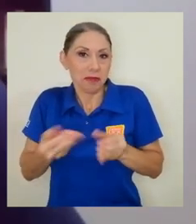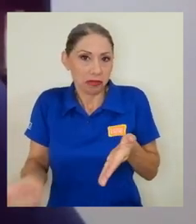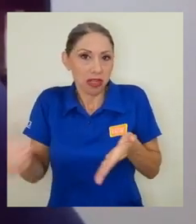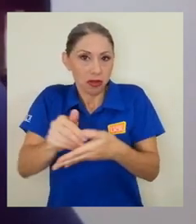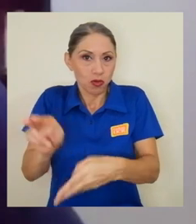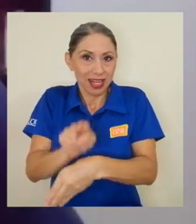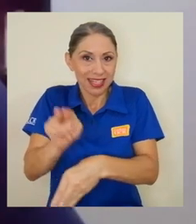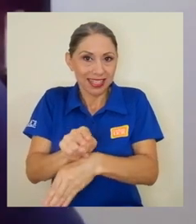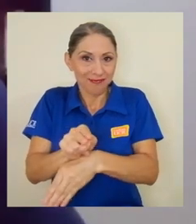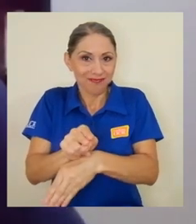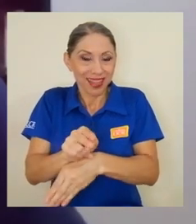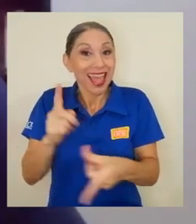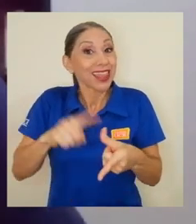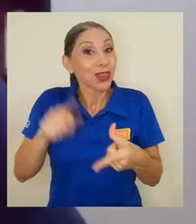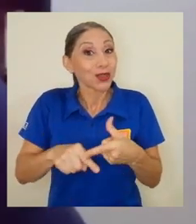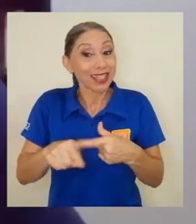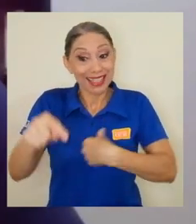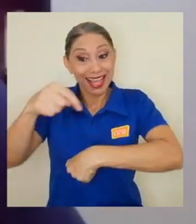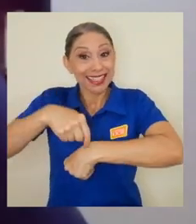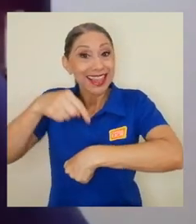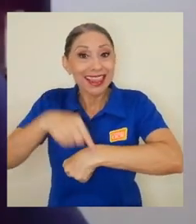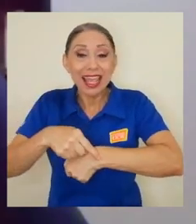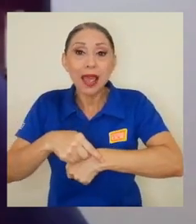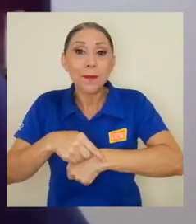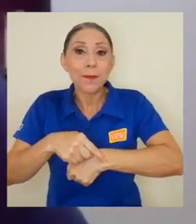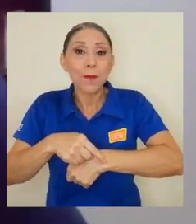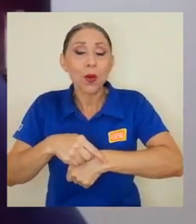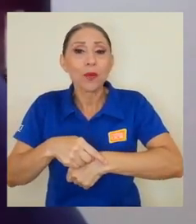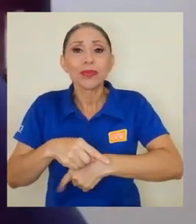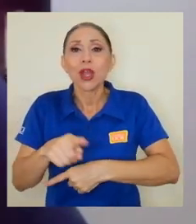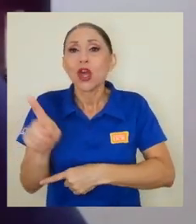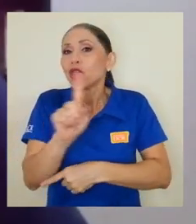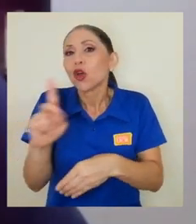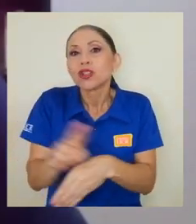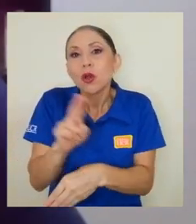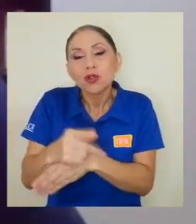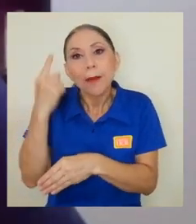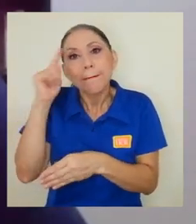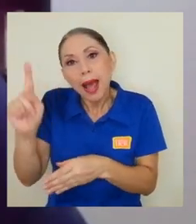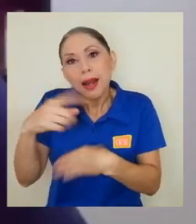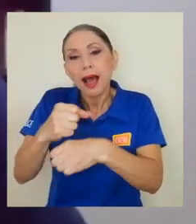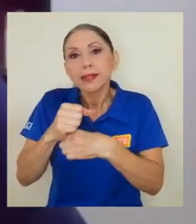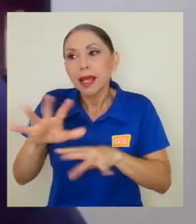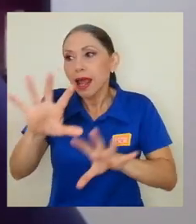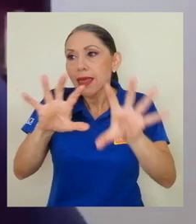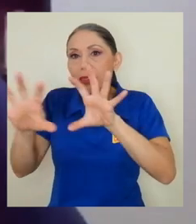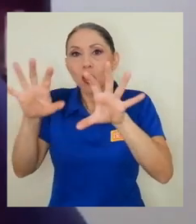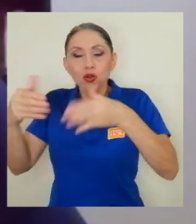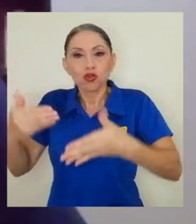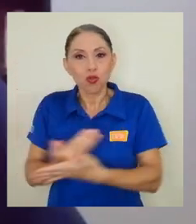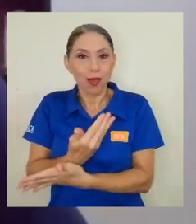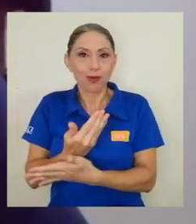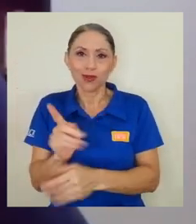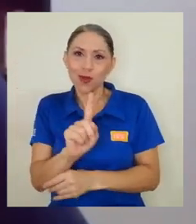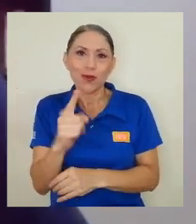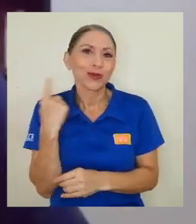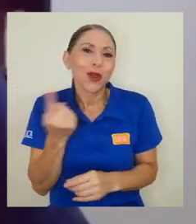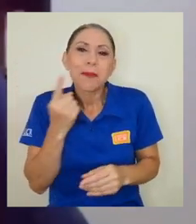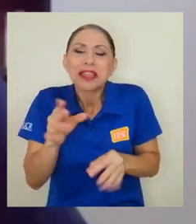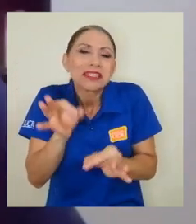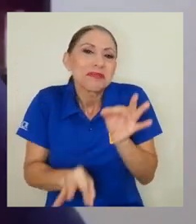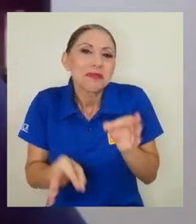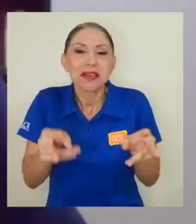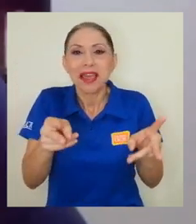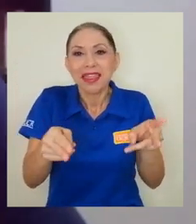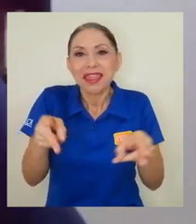entonces, en vez de dedicarle tiempo a la habilitación y creación de entornos nuevos, simplemente a editarlo